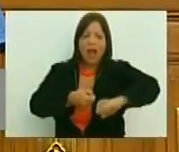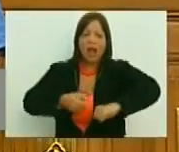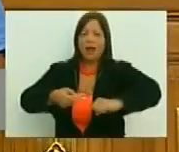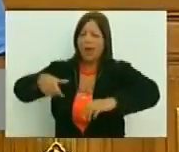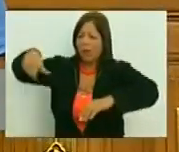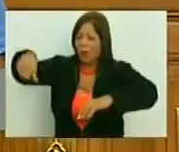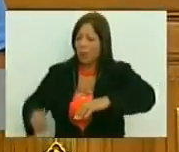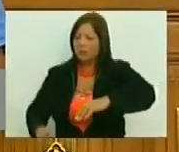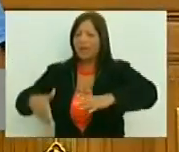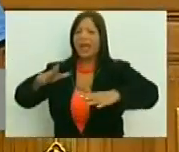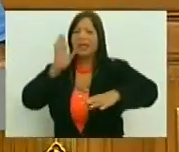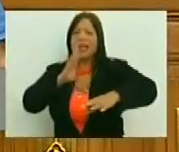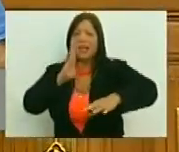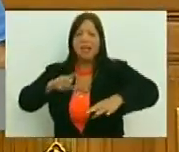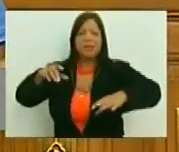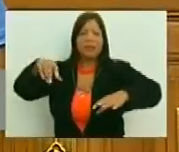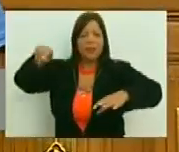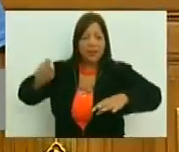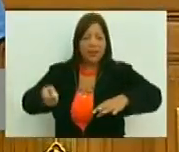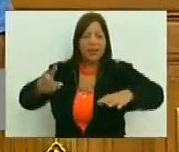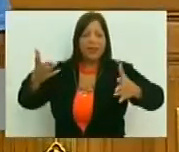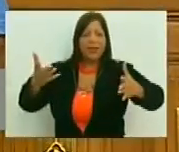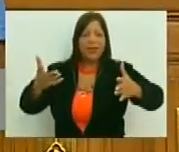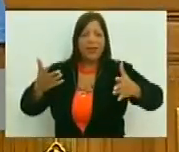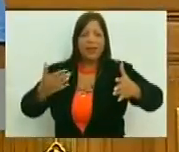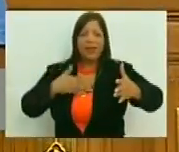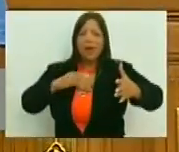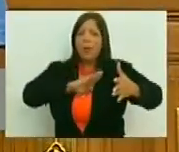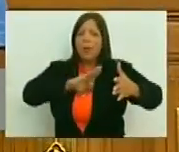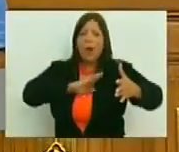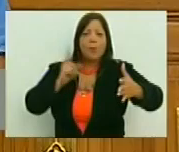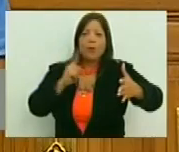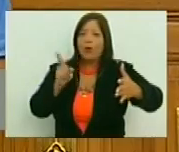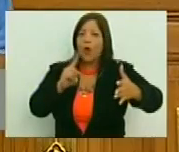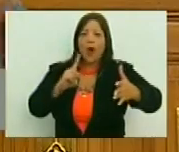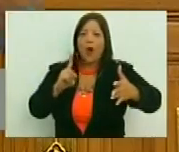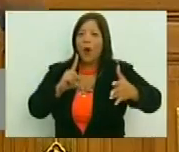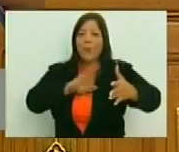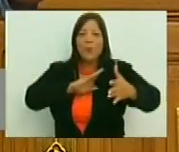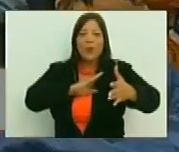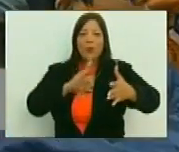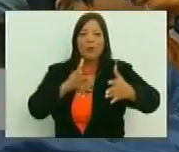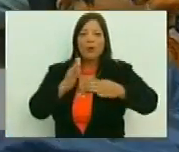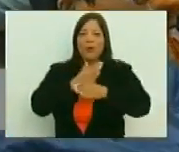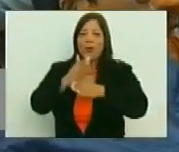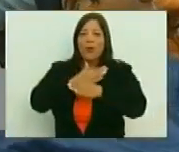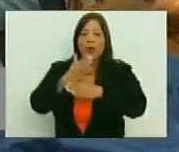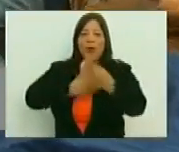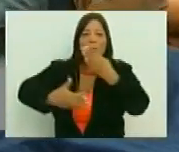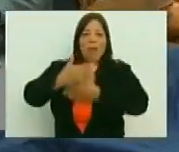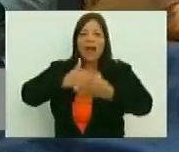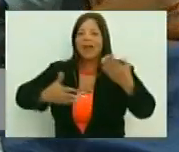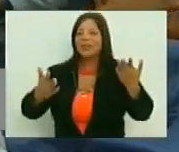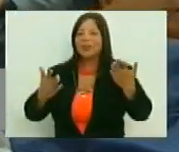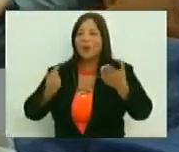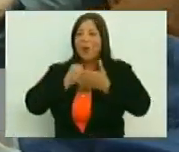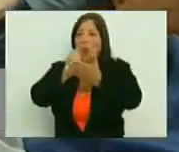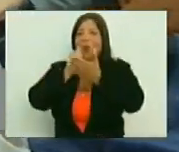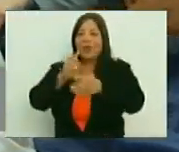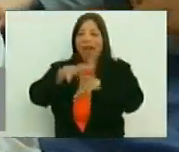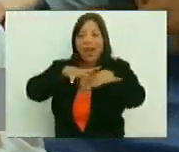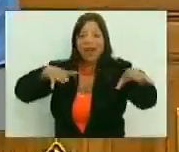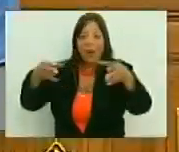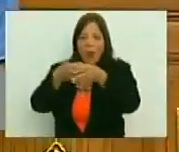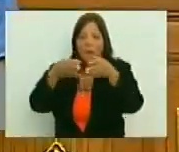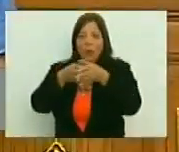poceta, ¿entienden? Porque uno nos pertenece como pueblo, nos pasamos, andamos por ahí de paso. Yo recuerdo